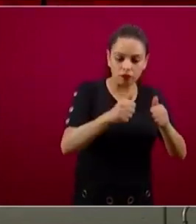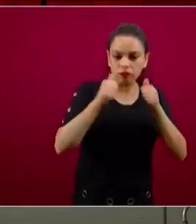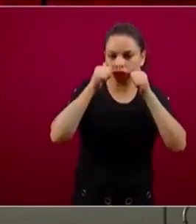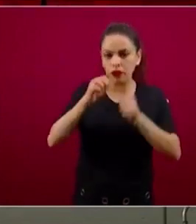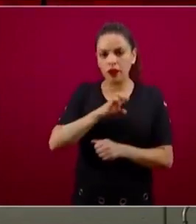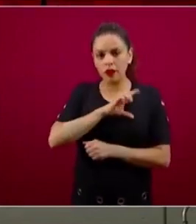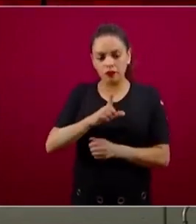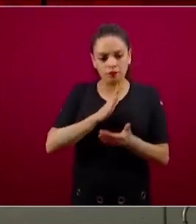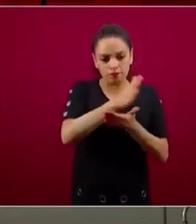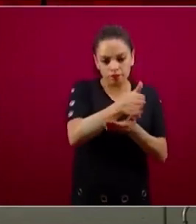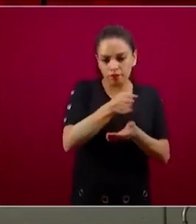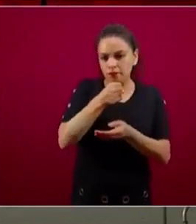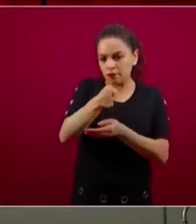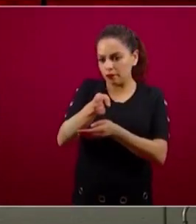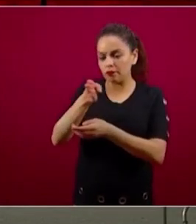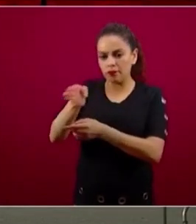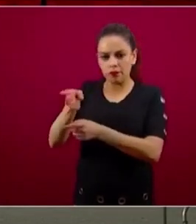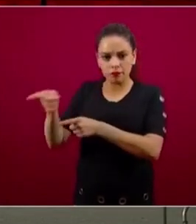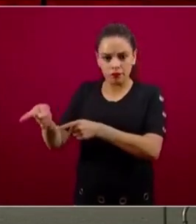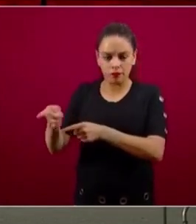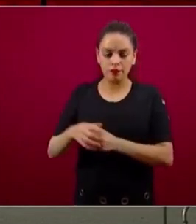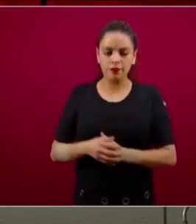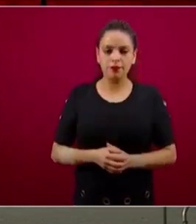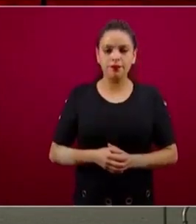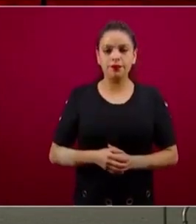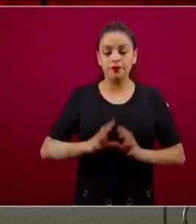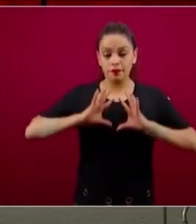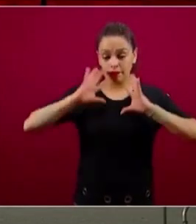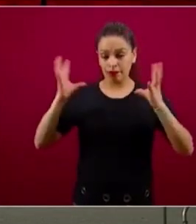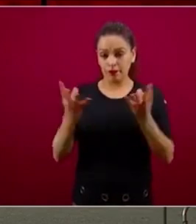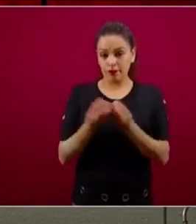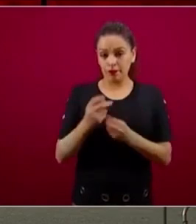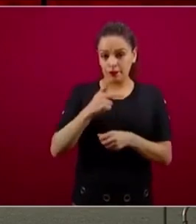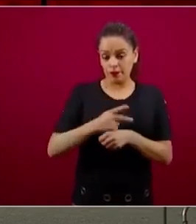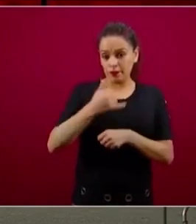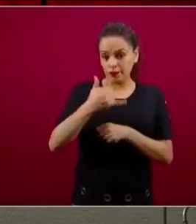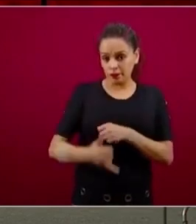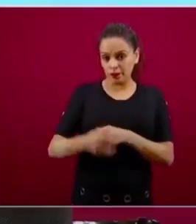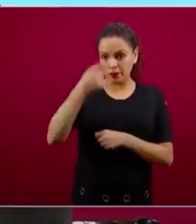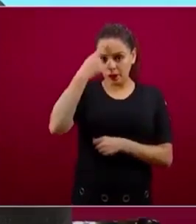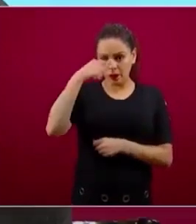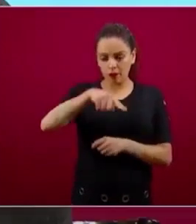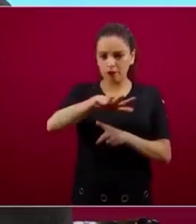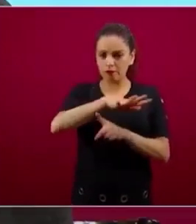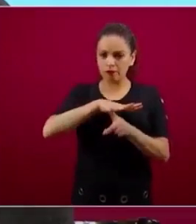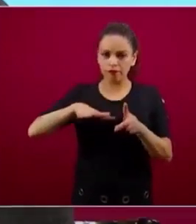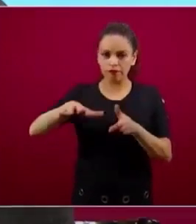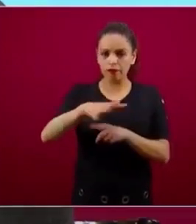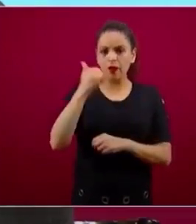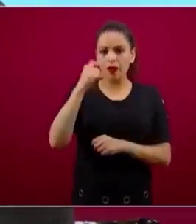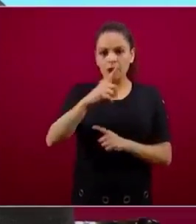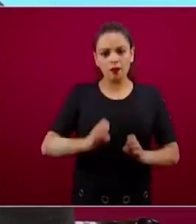que es la conformación de proyectos urbanos y arquitectónicos, que son la punta medular de